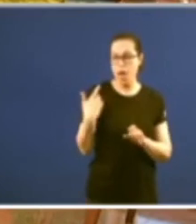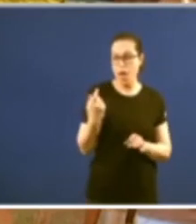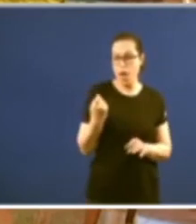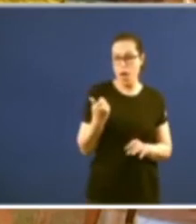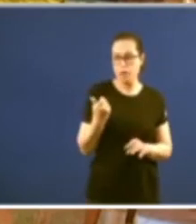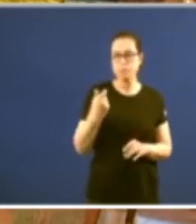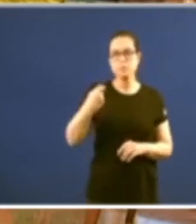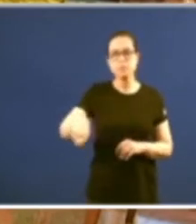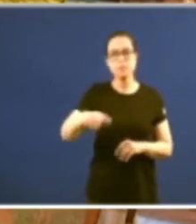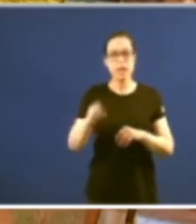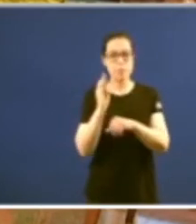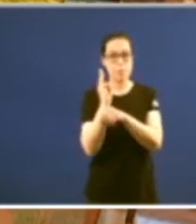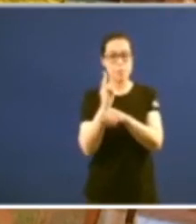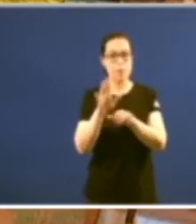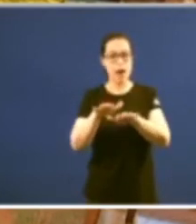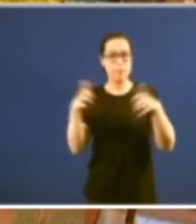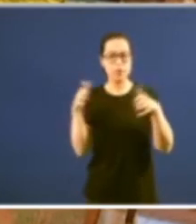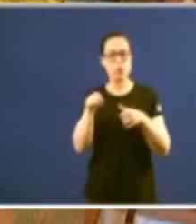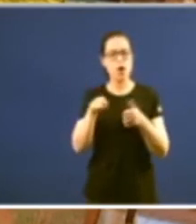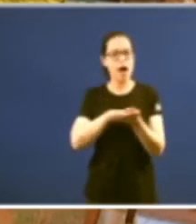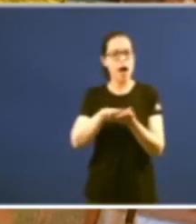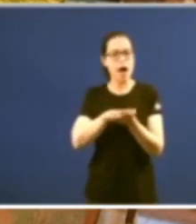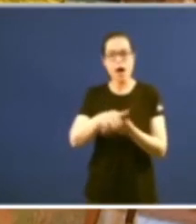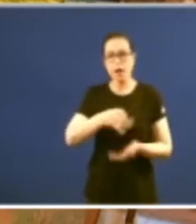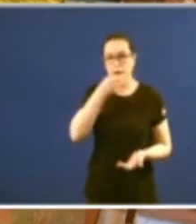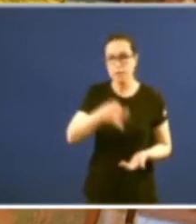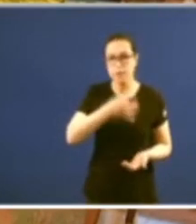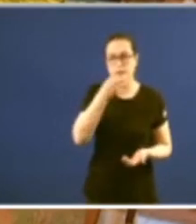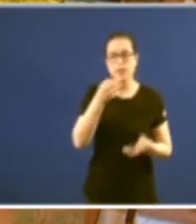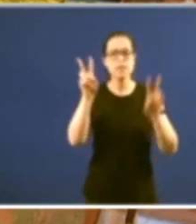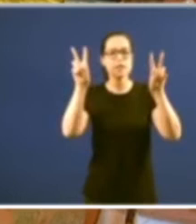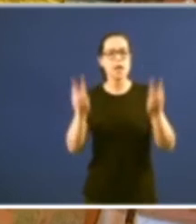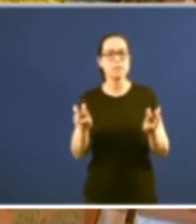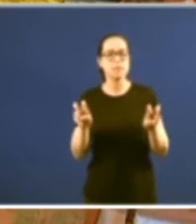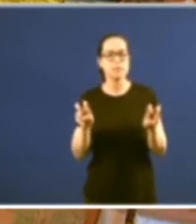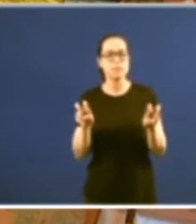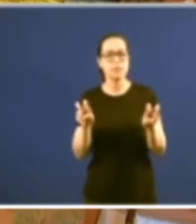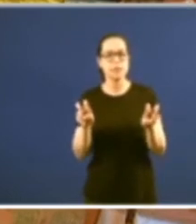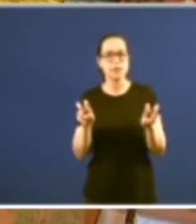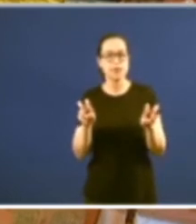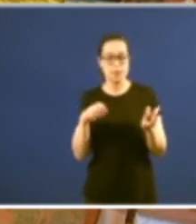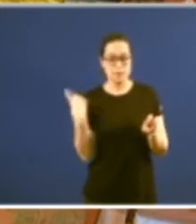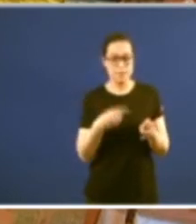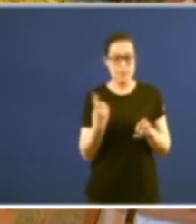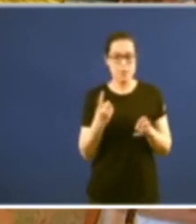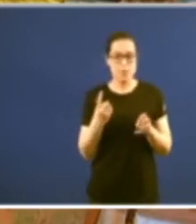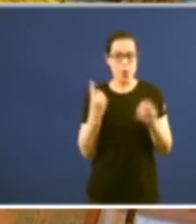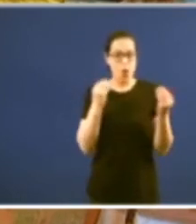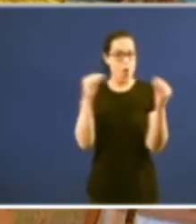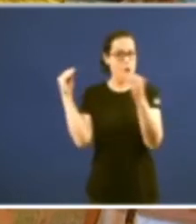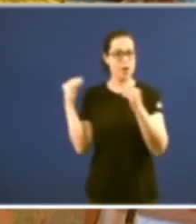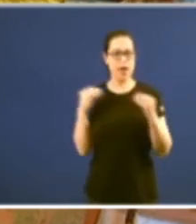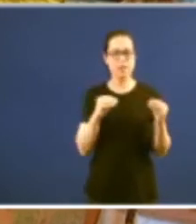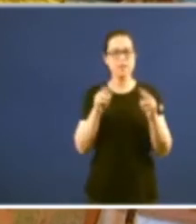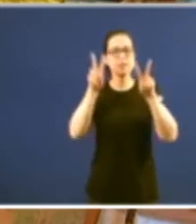do Parlamento alaiarse da falta de conhecemento que temos as novas xeracios sobre